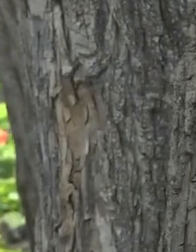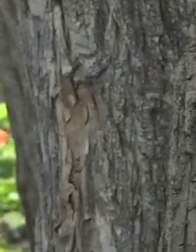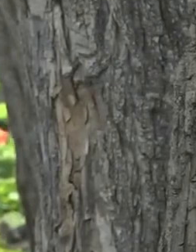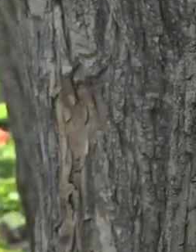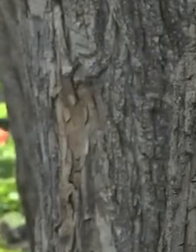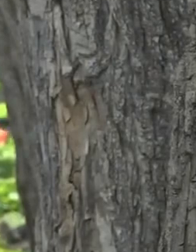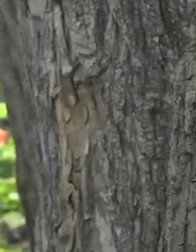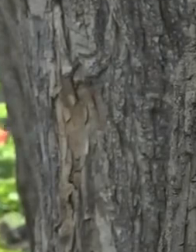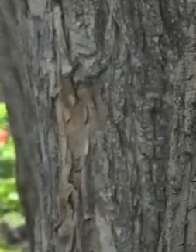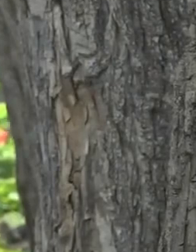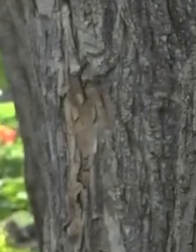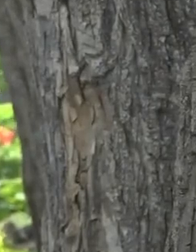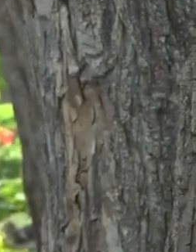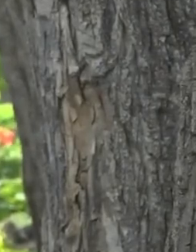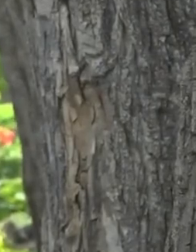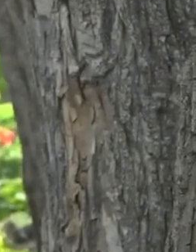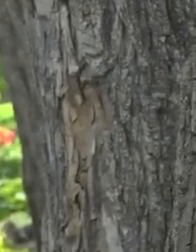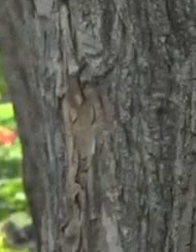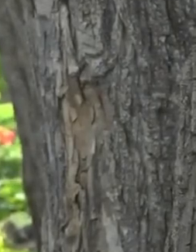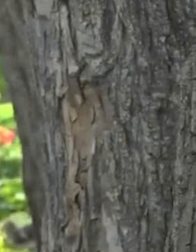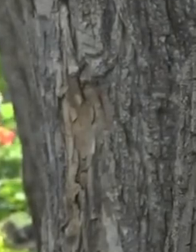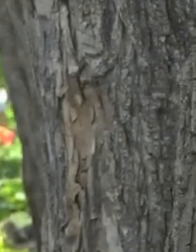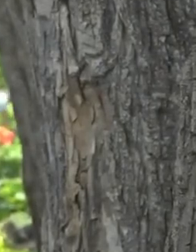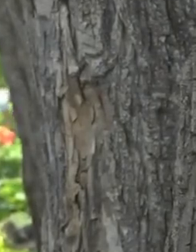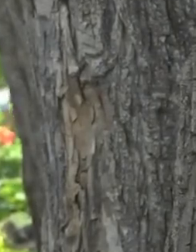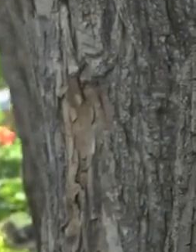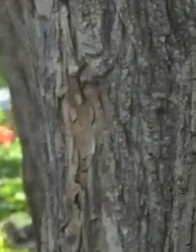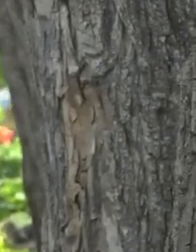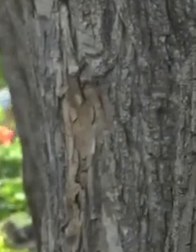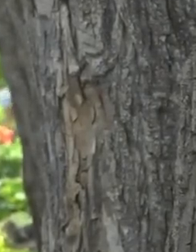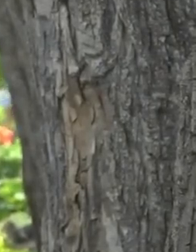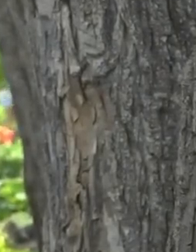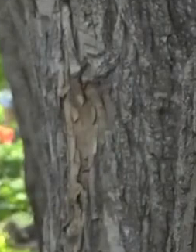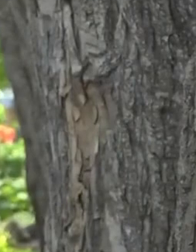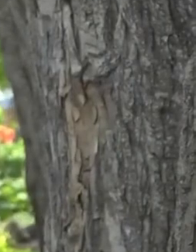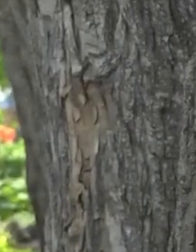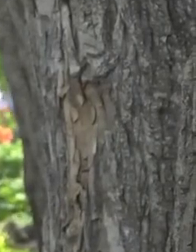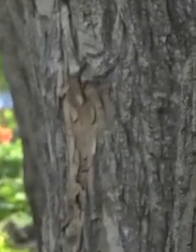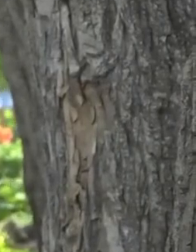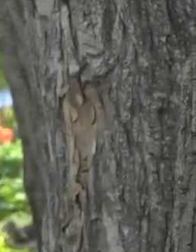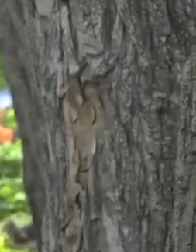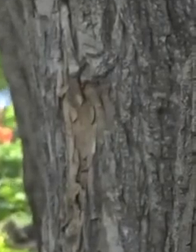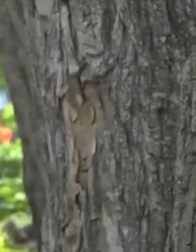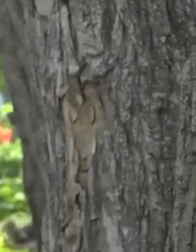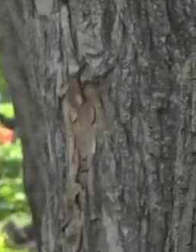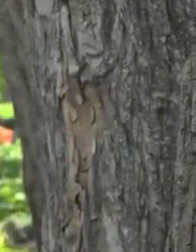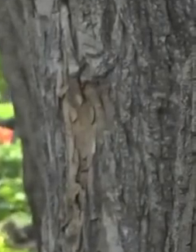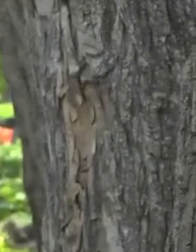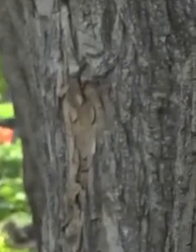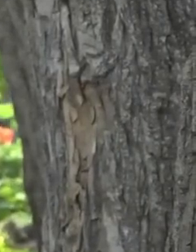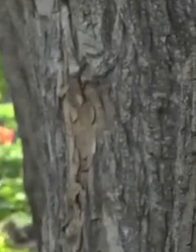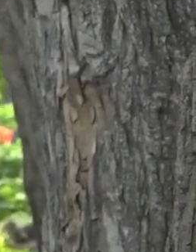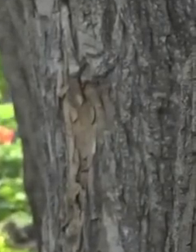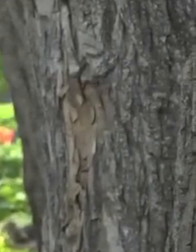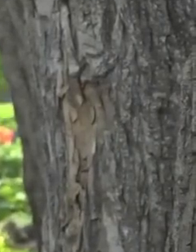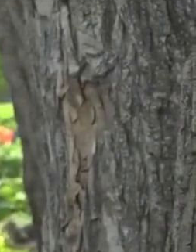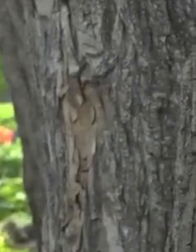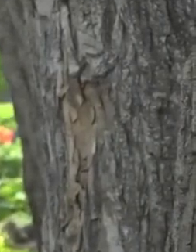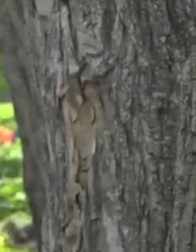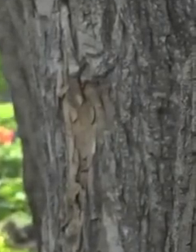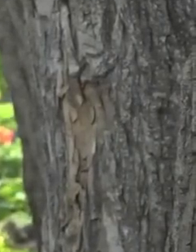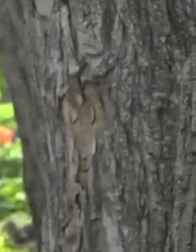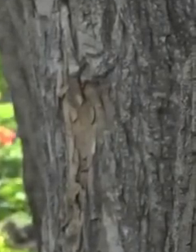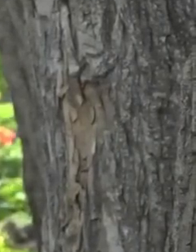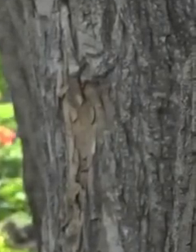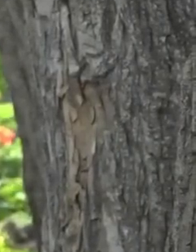congrega 700 vecinos, agrupándolos en 22 clubes y 18 talleres durante